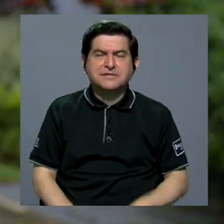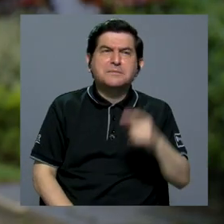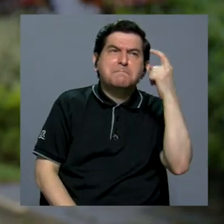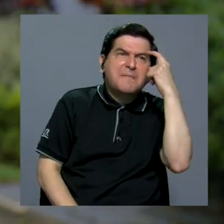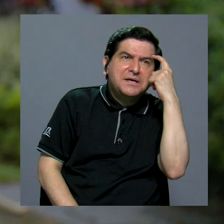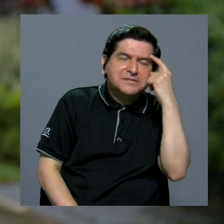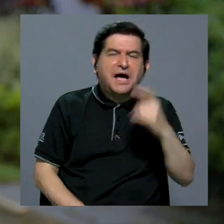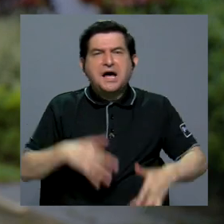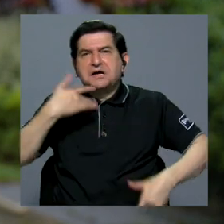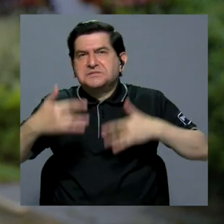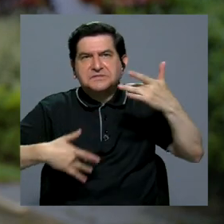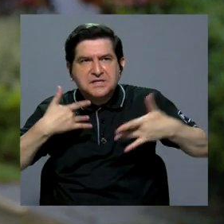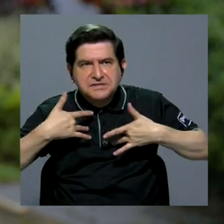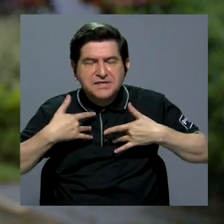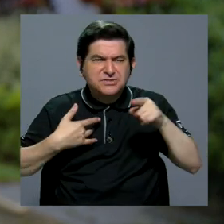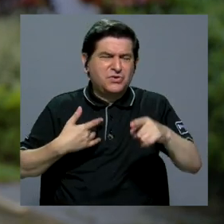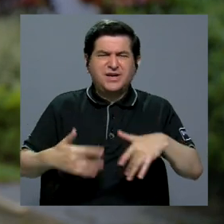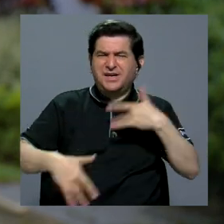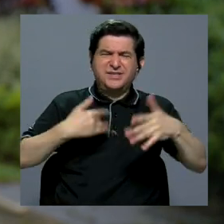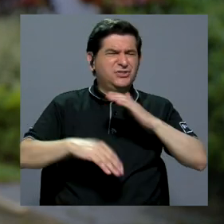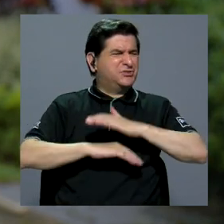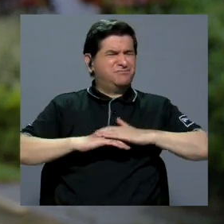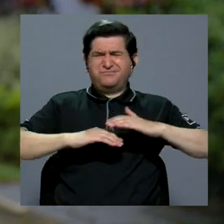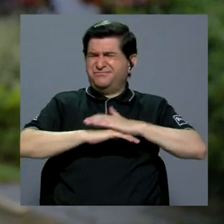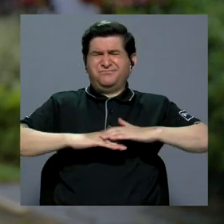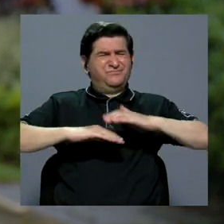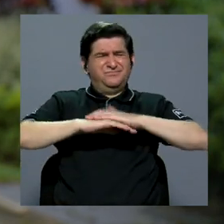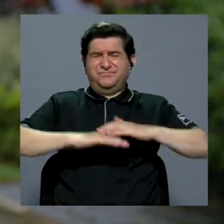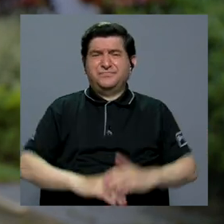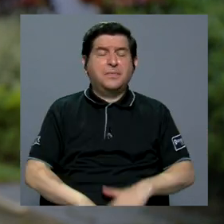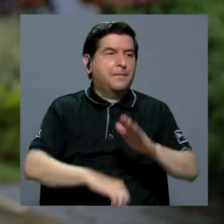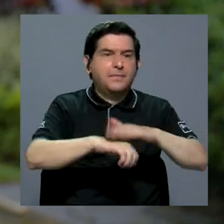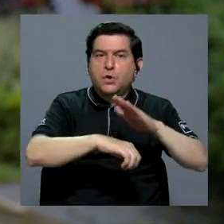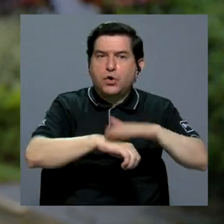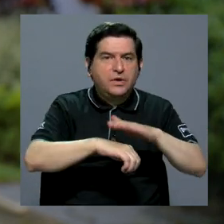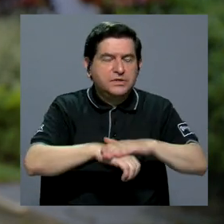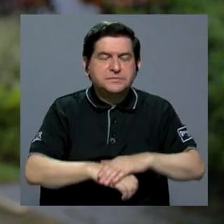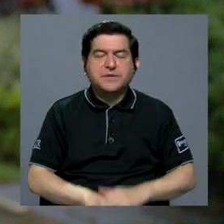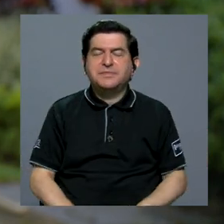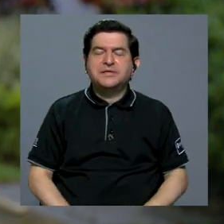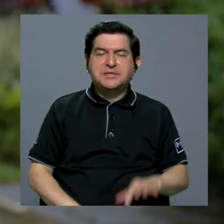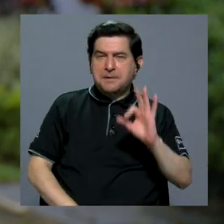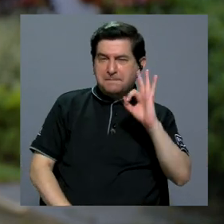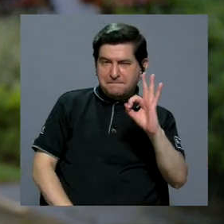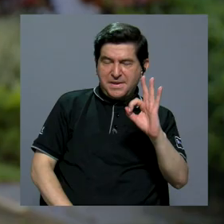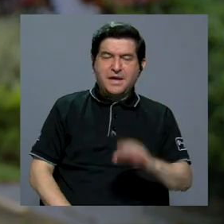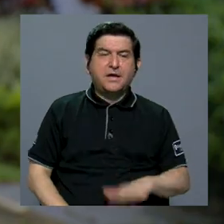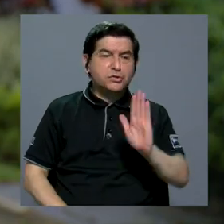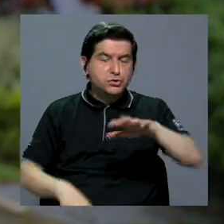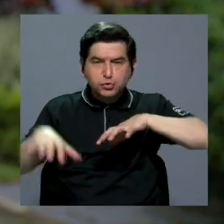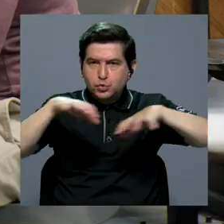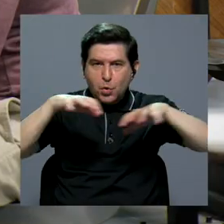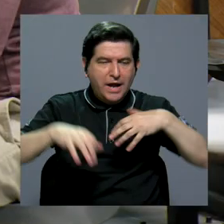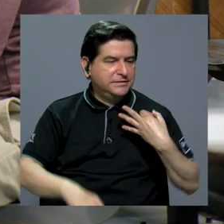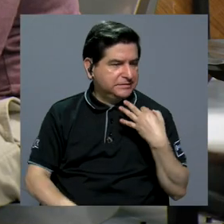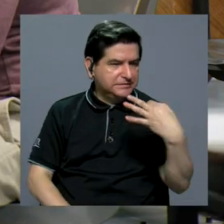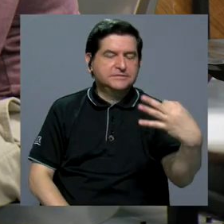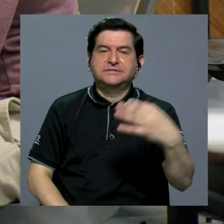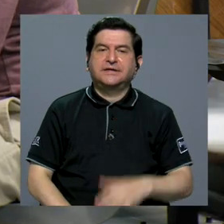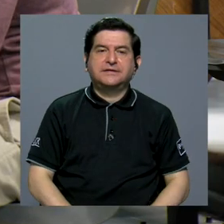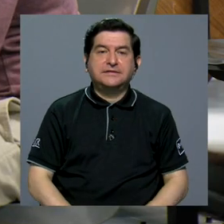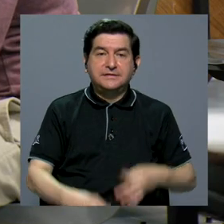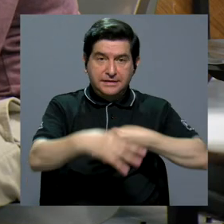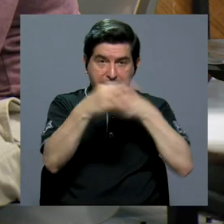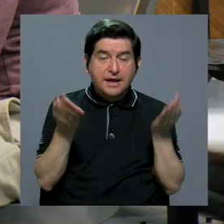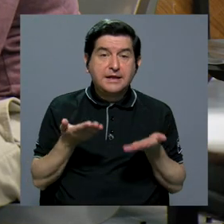conductas pensamientos, sensaciones que les hacen sentir incómodos, incómodas, que no les permiten estar a gusto en su quehacer, en su diario vivir.